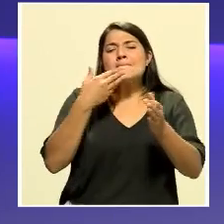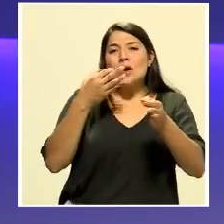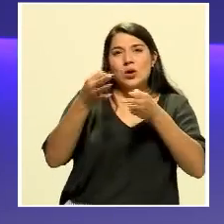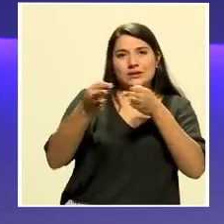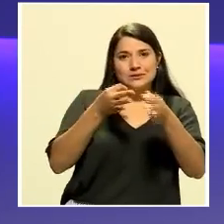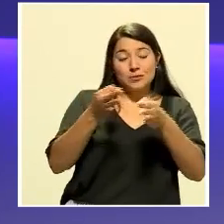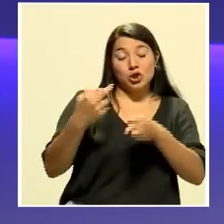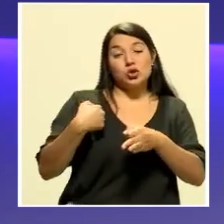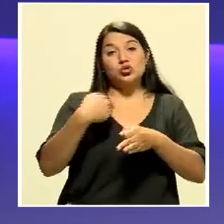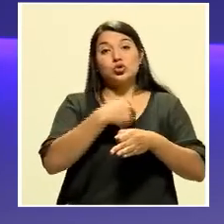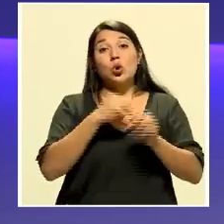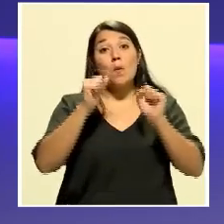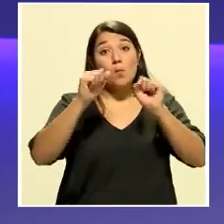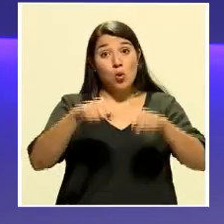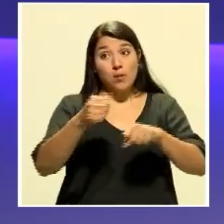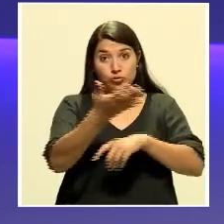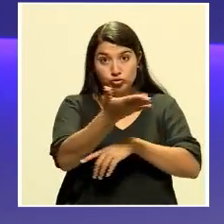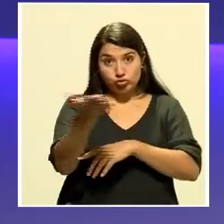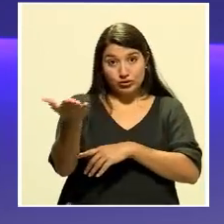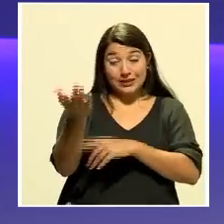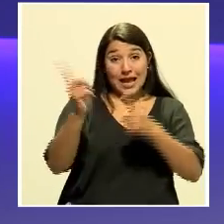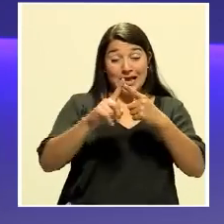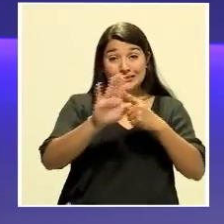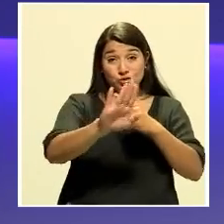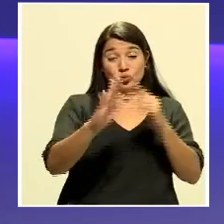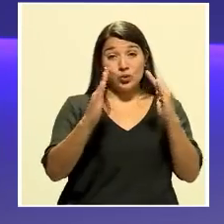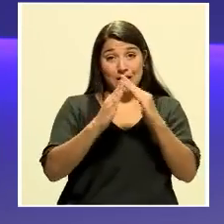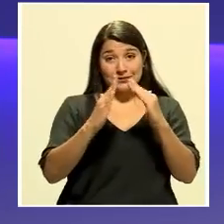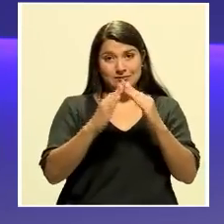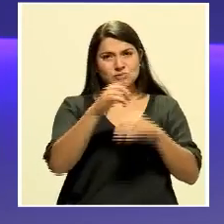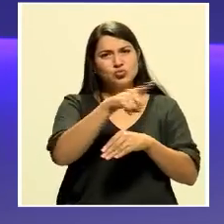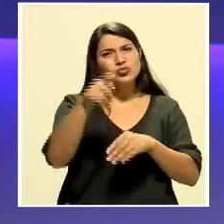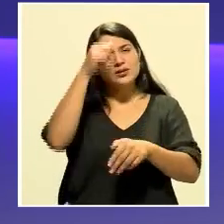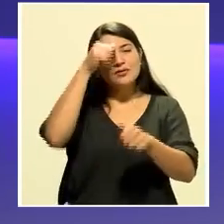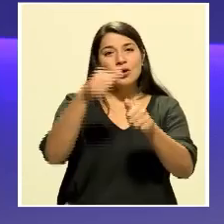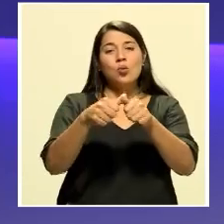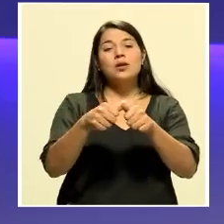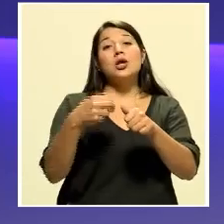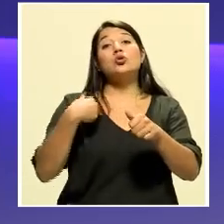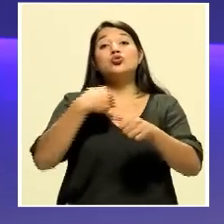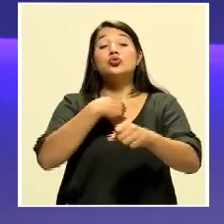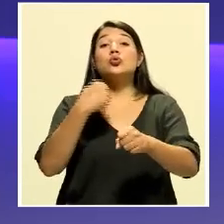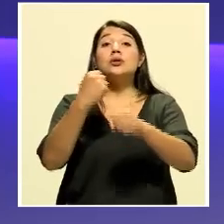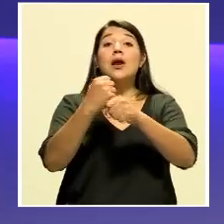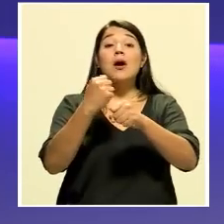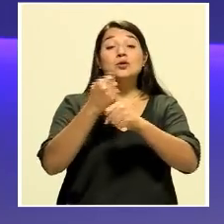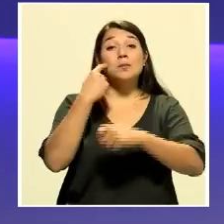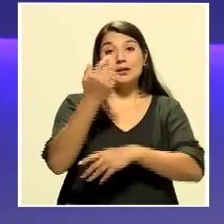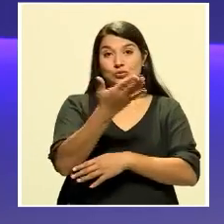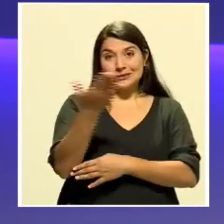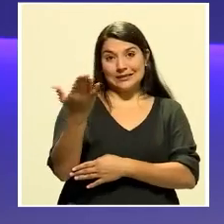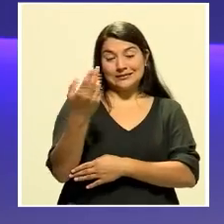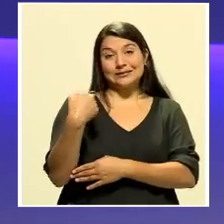que podamos a ustedes, a sus casas. Recuerden, trabajamos para usted.